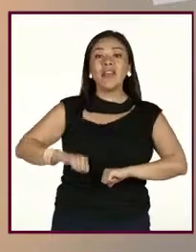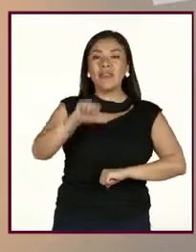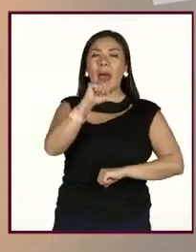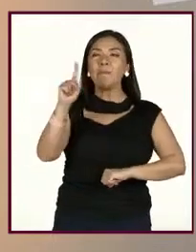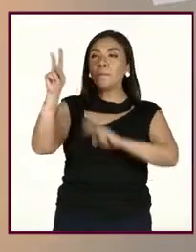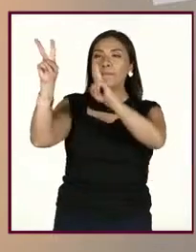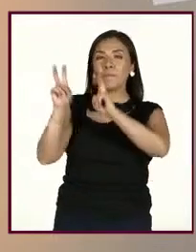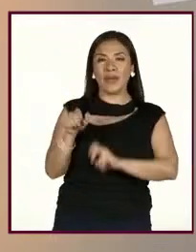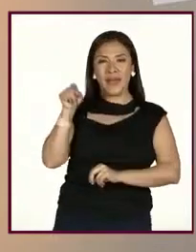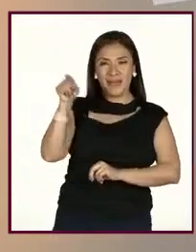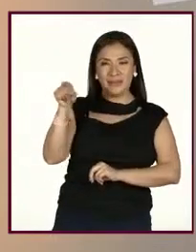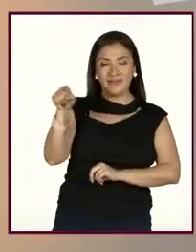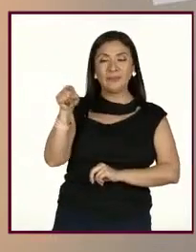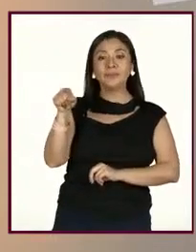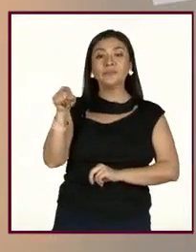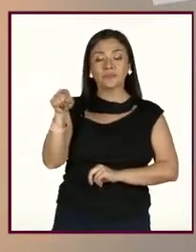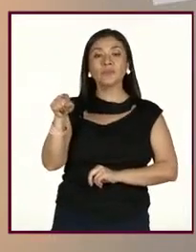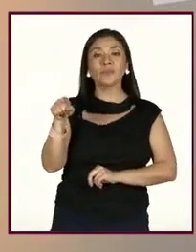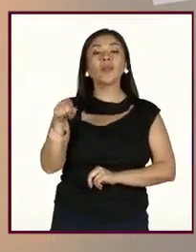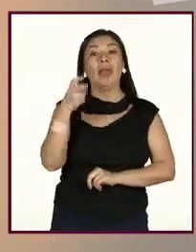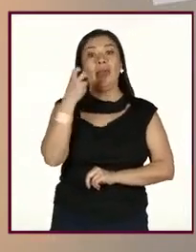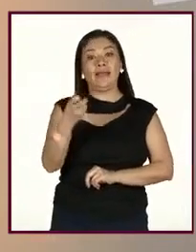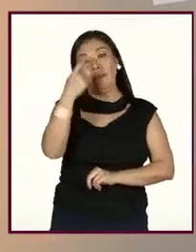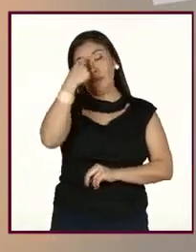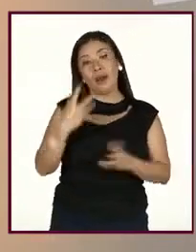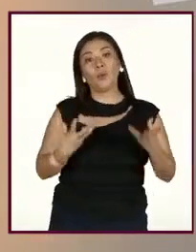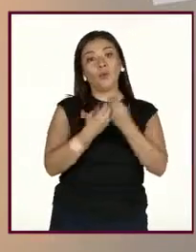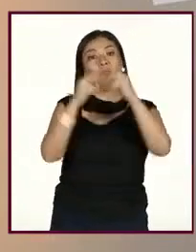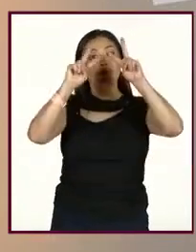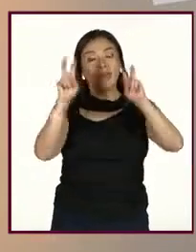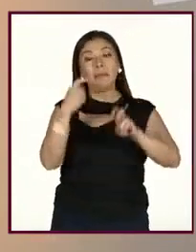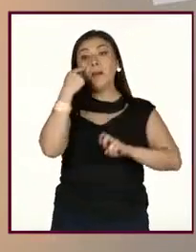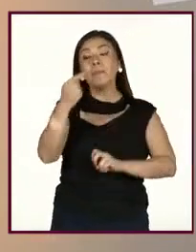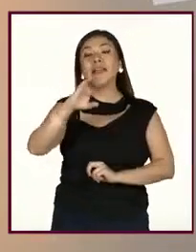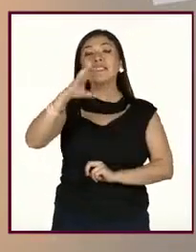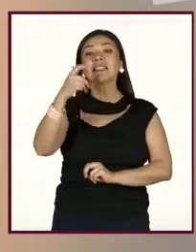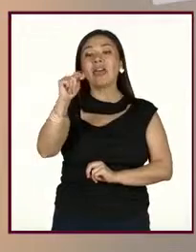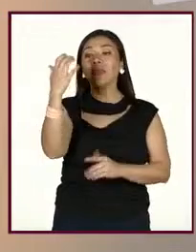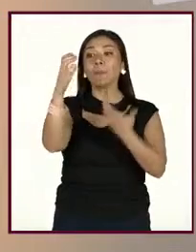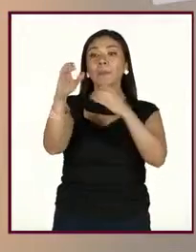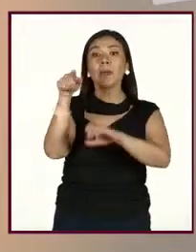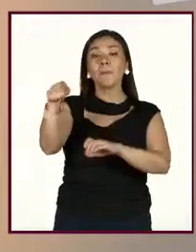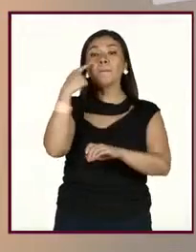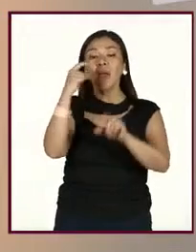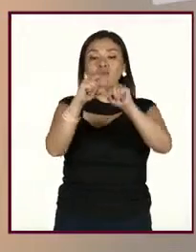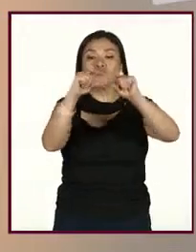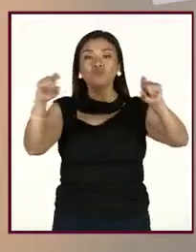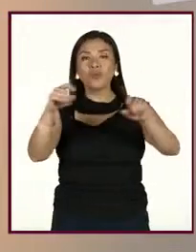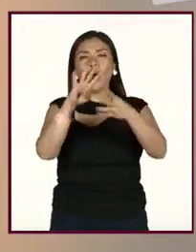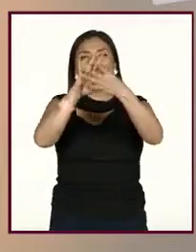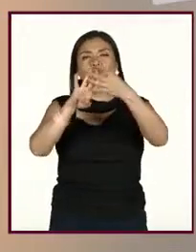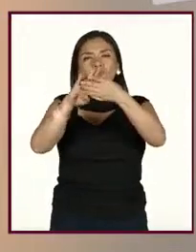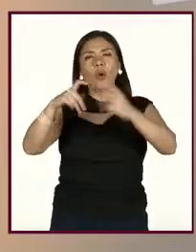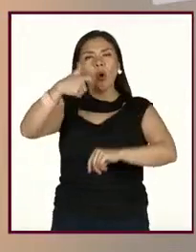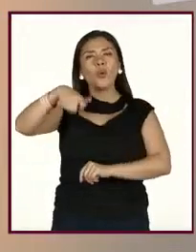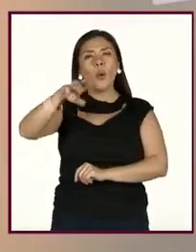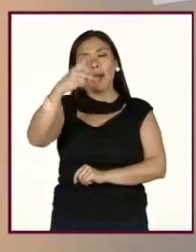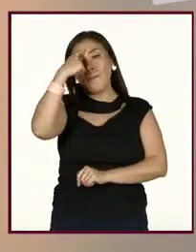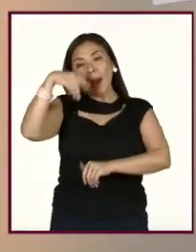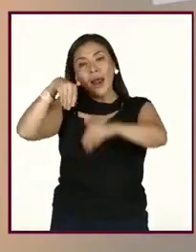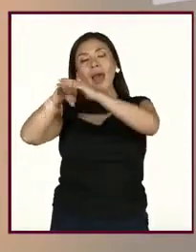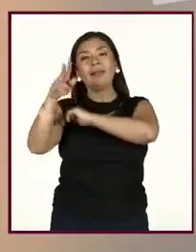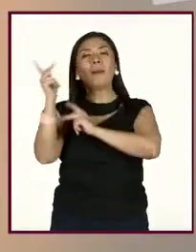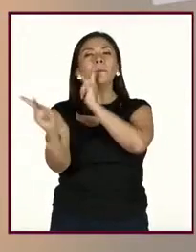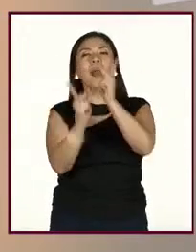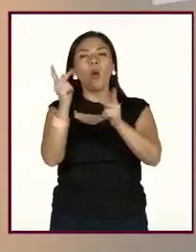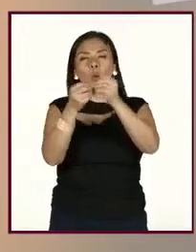Mentimeter. B. De esta manera integramos el tema. En el chat de comentarios y en pantalla está el enlace y el código QR para ingresar al